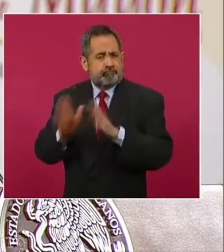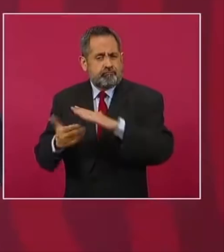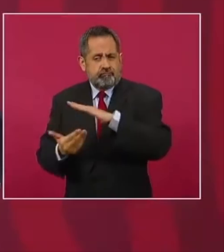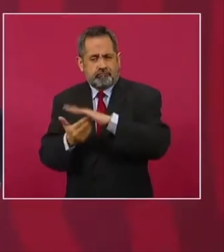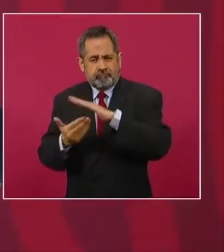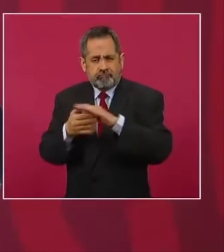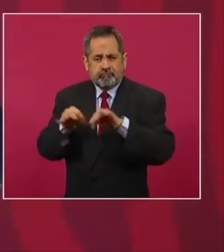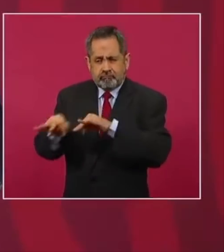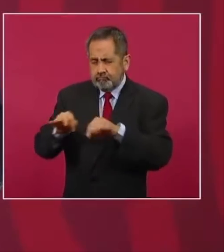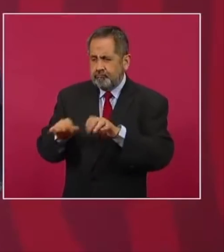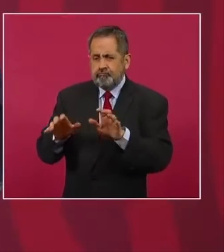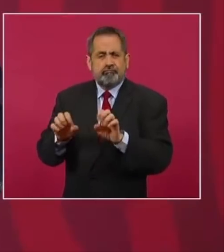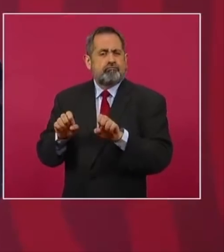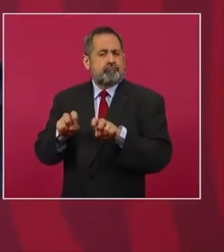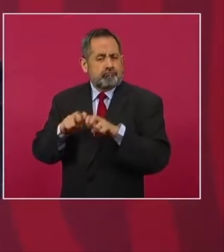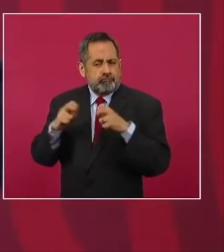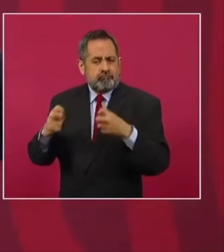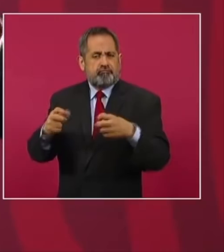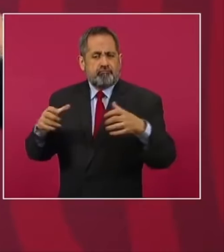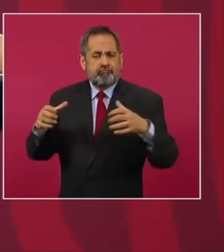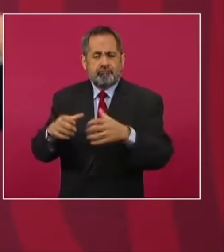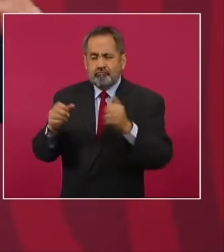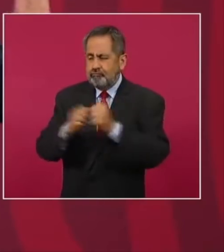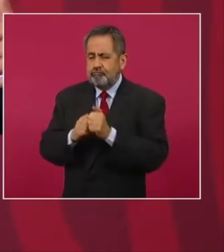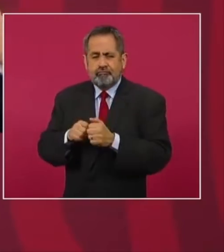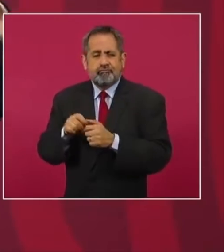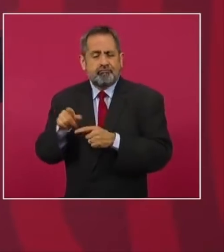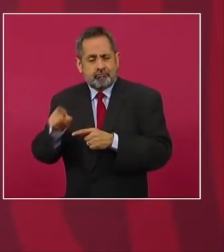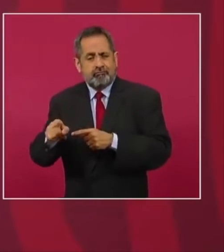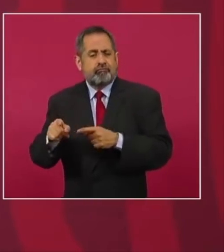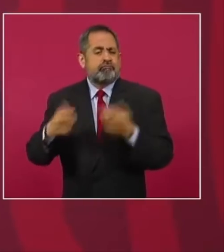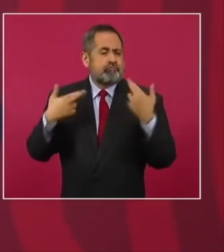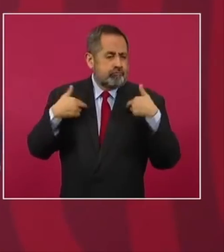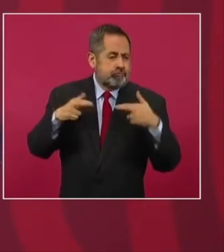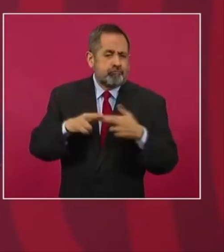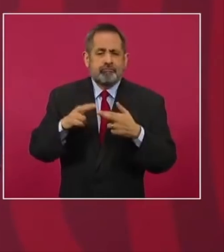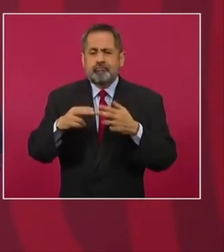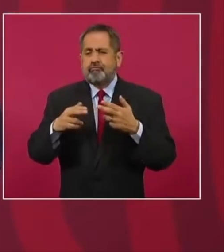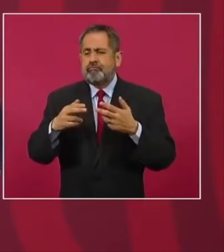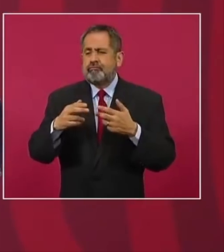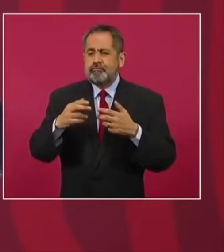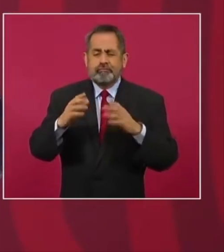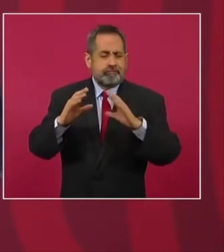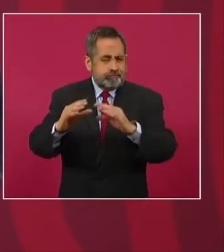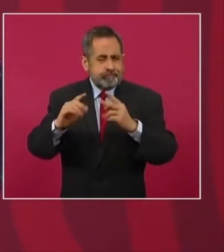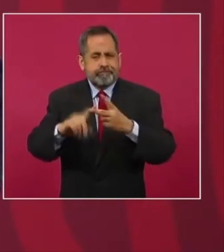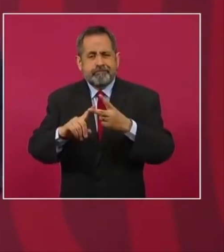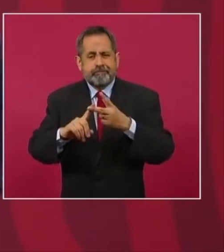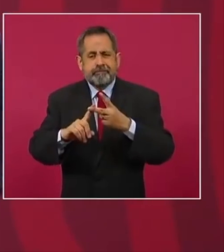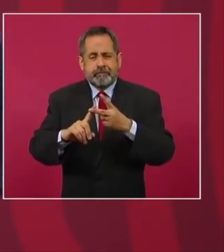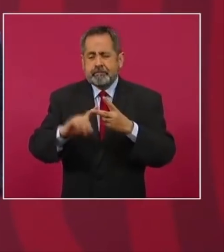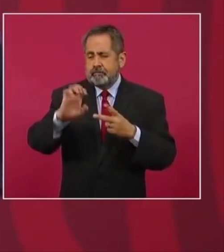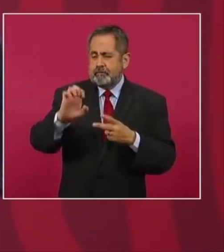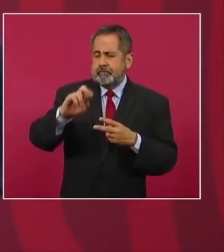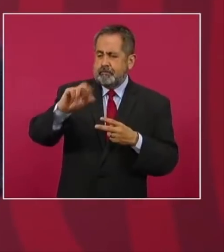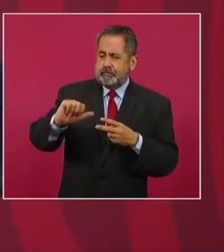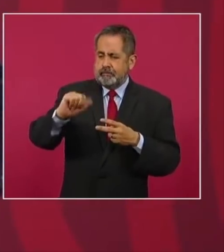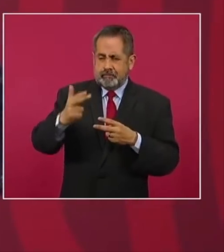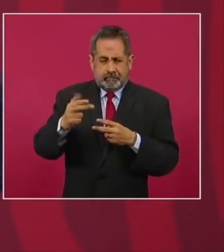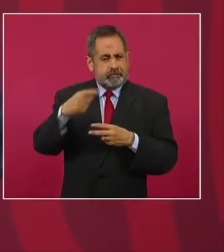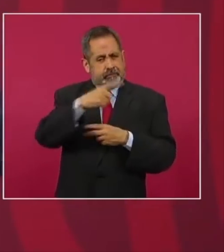trabajo que ha venido sosteniendo tanto con profesores como con maestros de la Escuela Nacional.